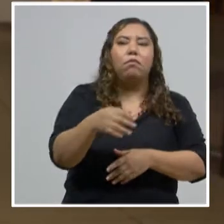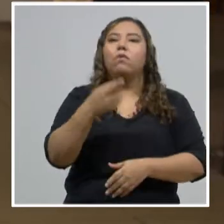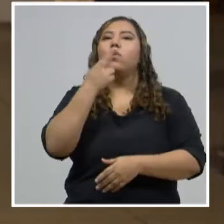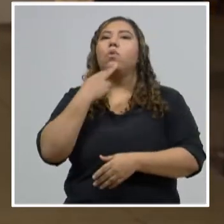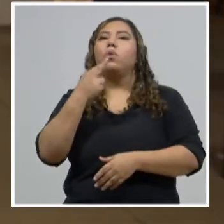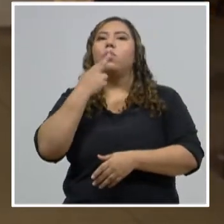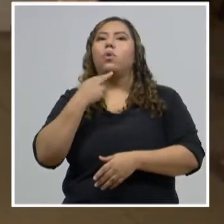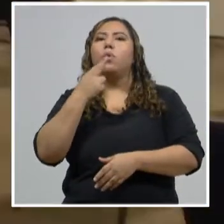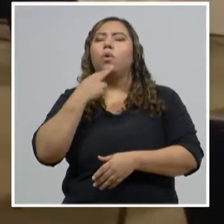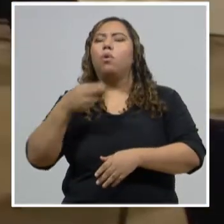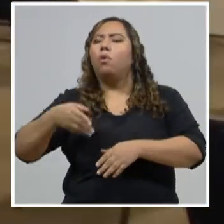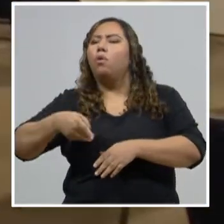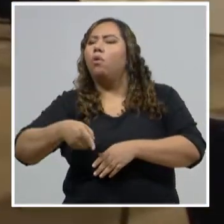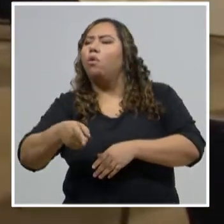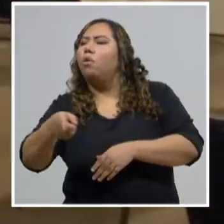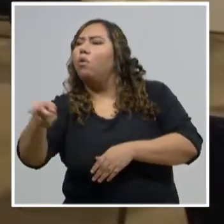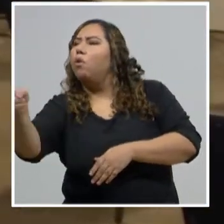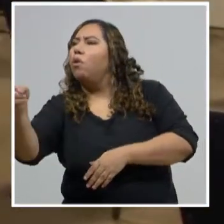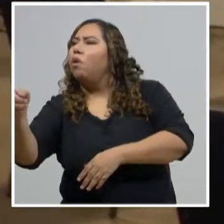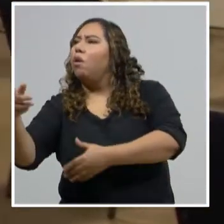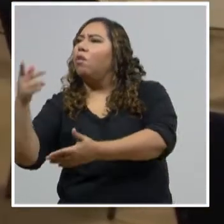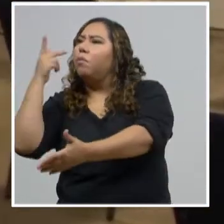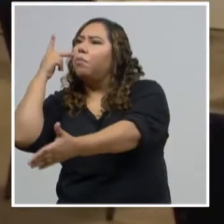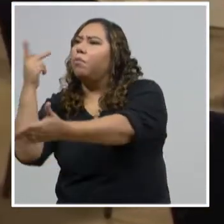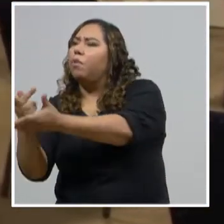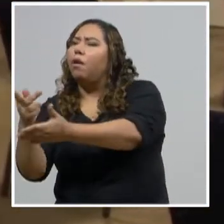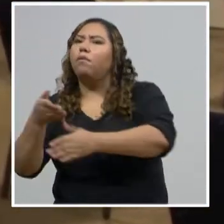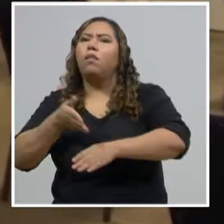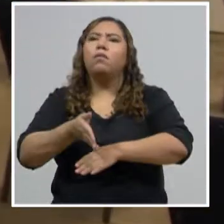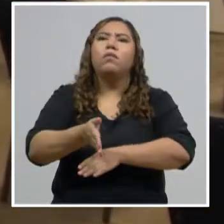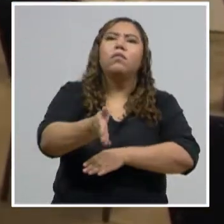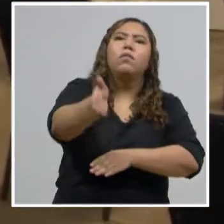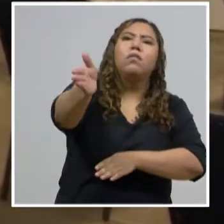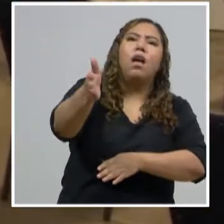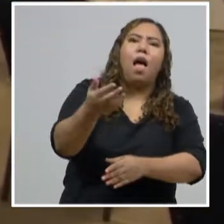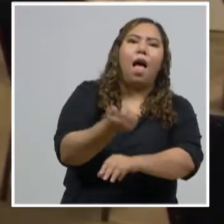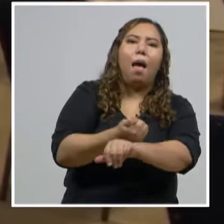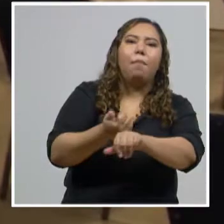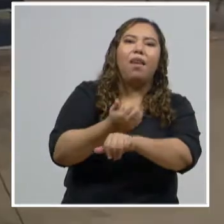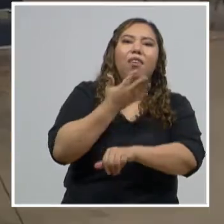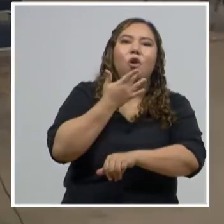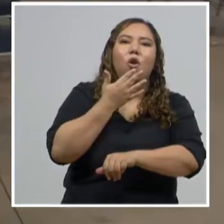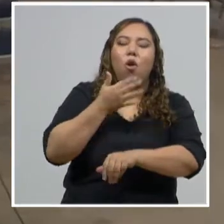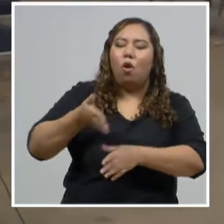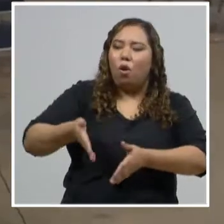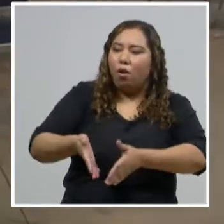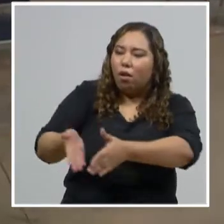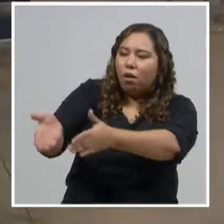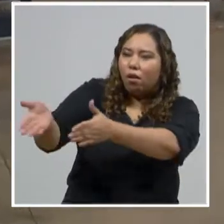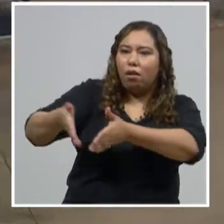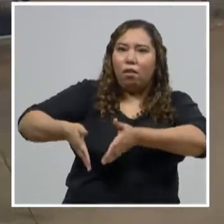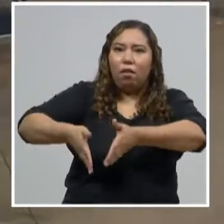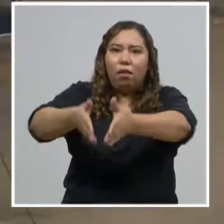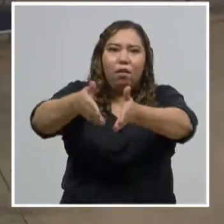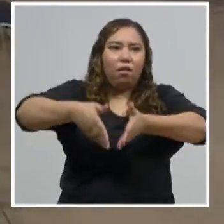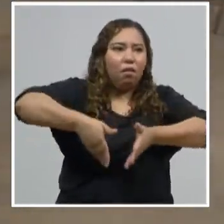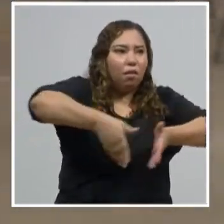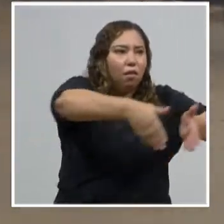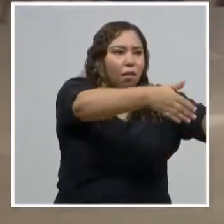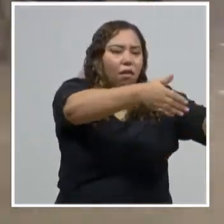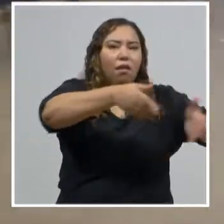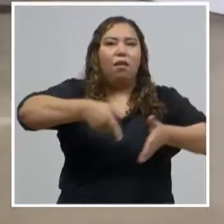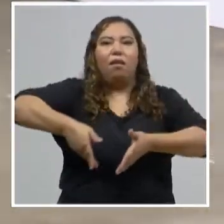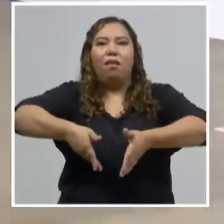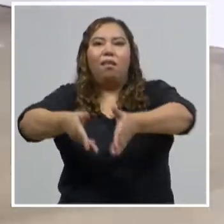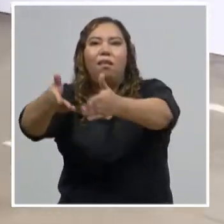para pruebas y una ruta amarilla es para la farmacia. Contamos con 12 clínicas, señor presidente, y también contamos, como usted